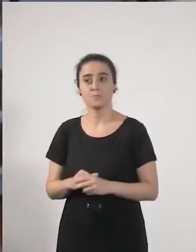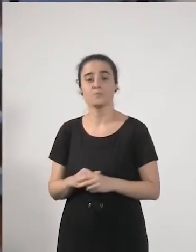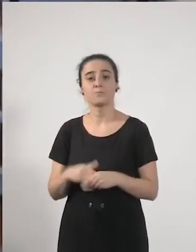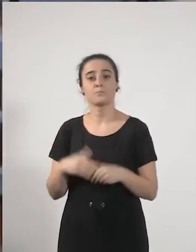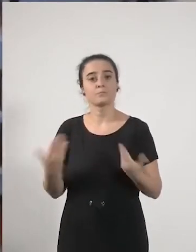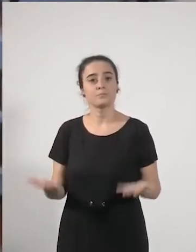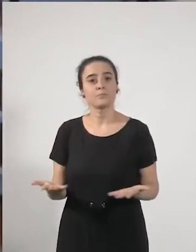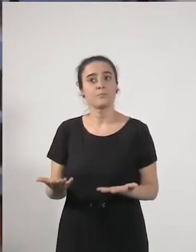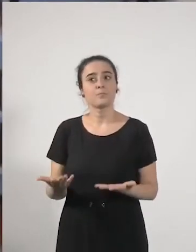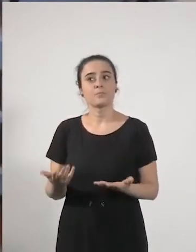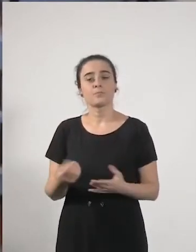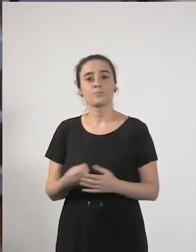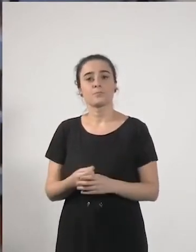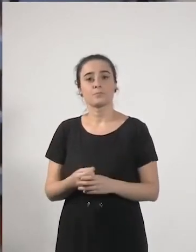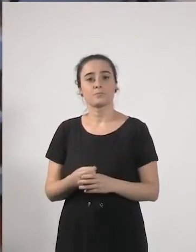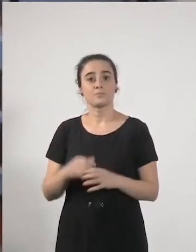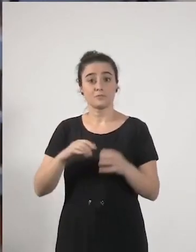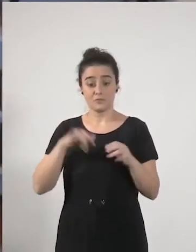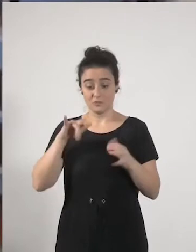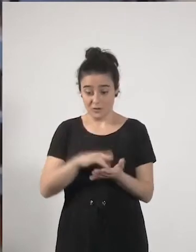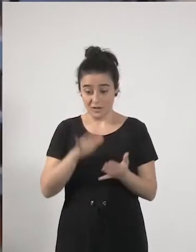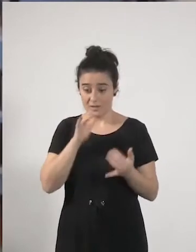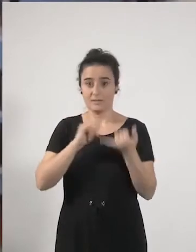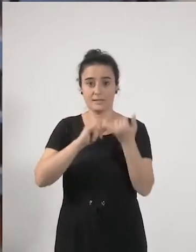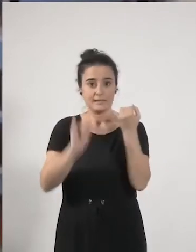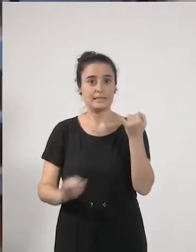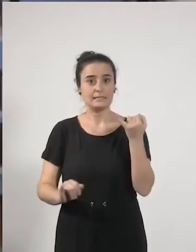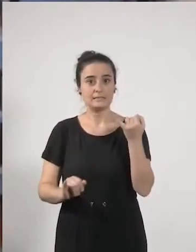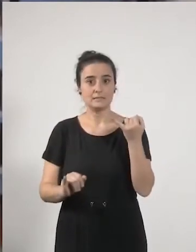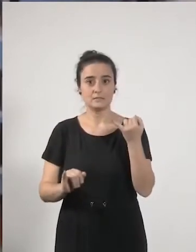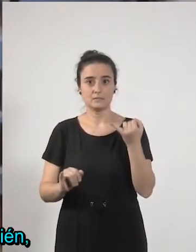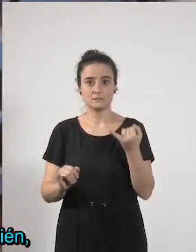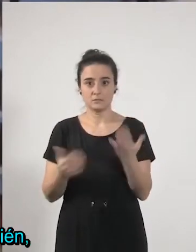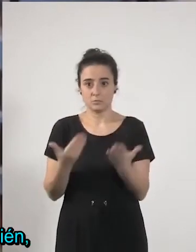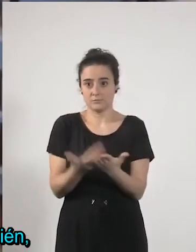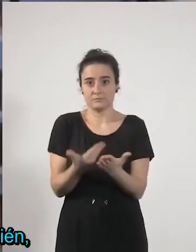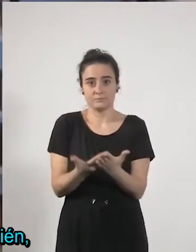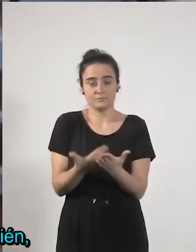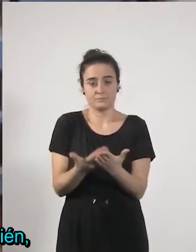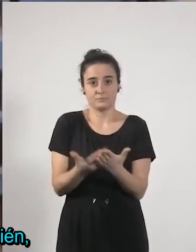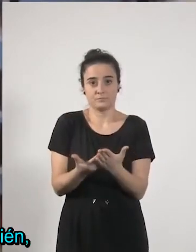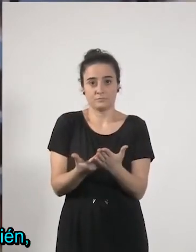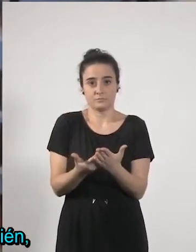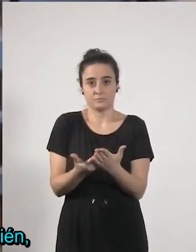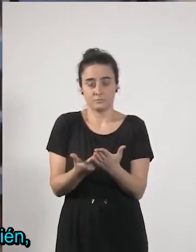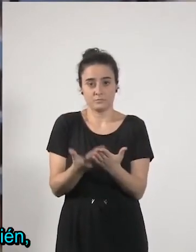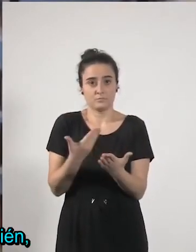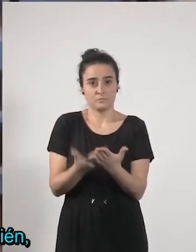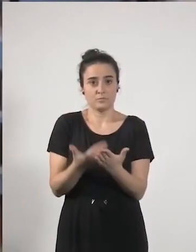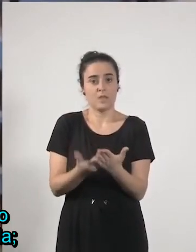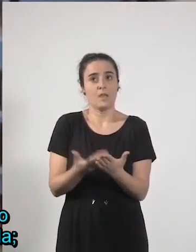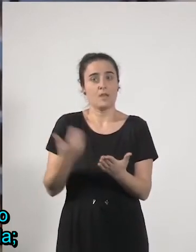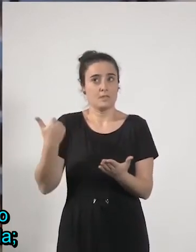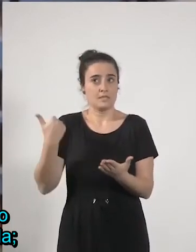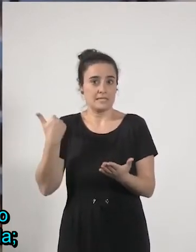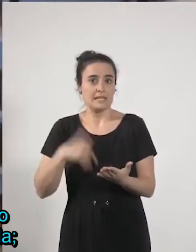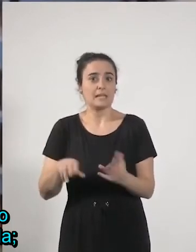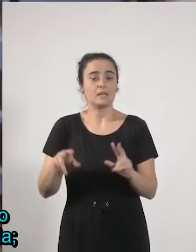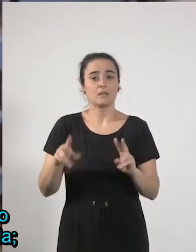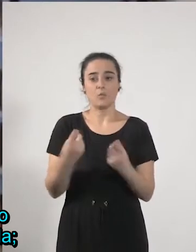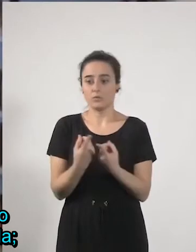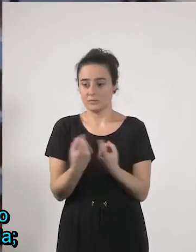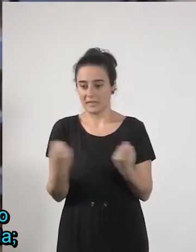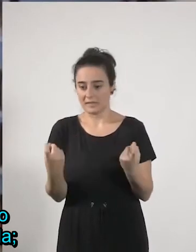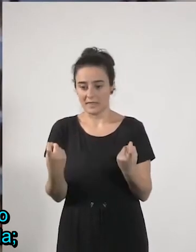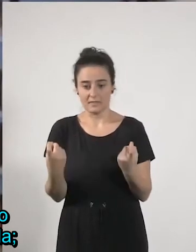esta crisis pues ha dejado en evidencia de manera bastante dramática también la necesidad de poner